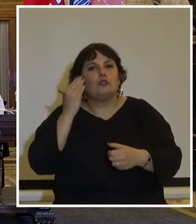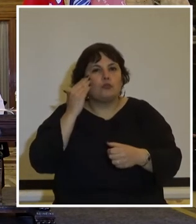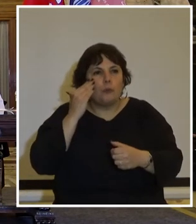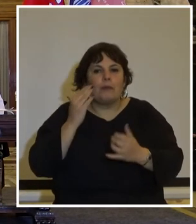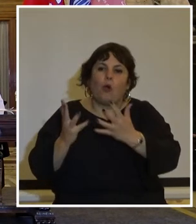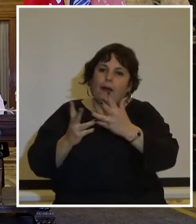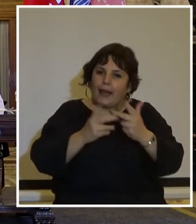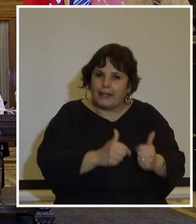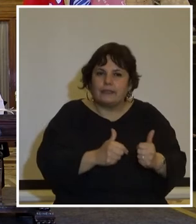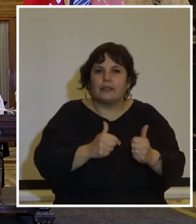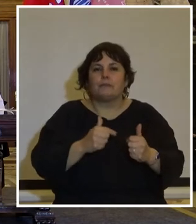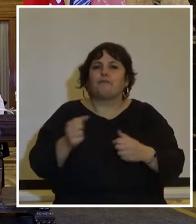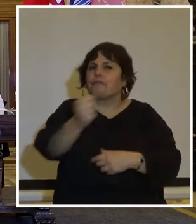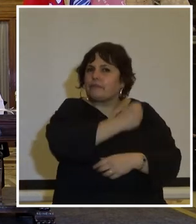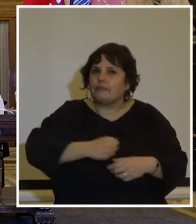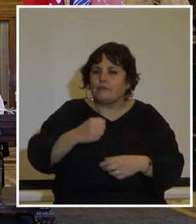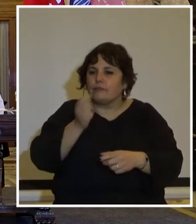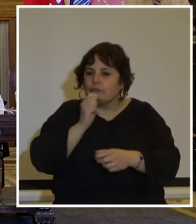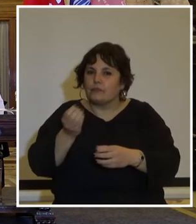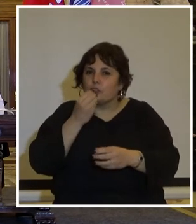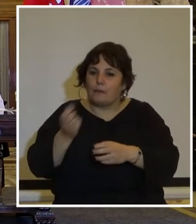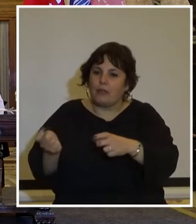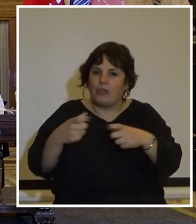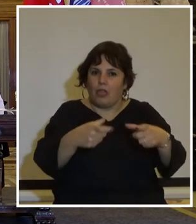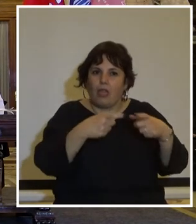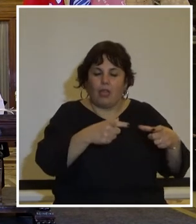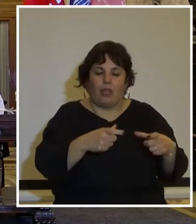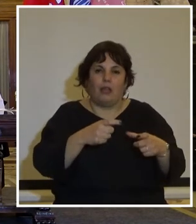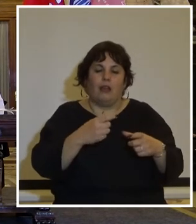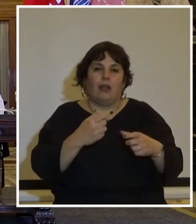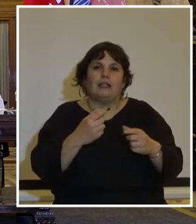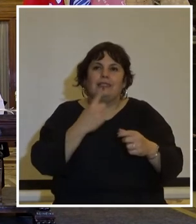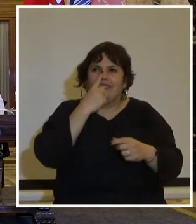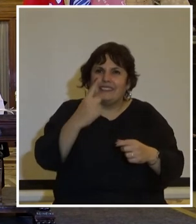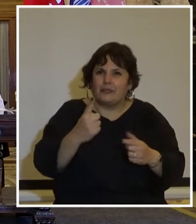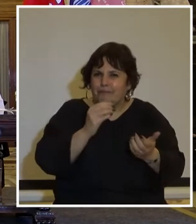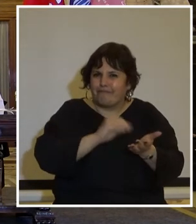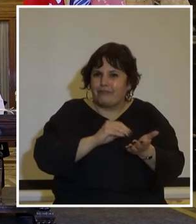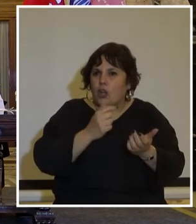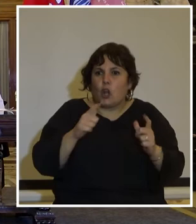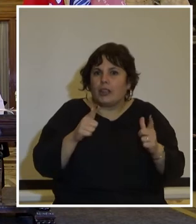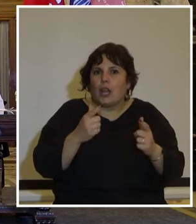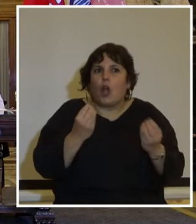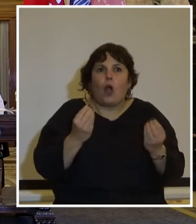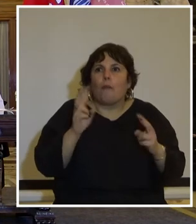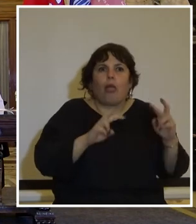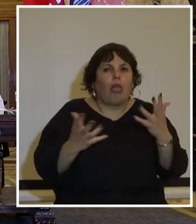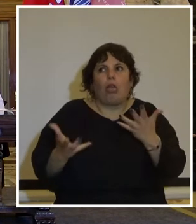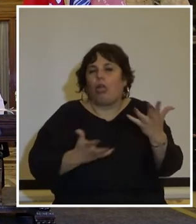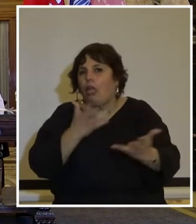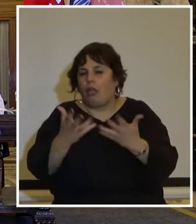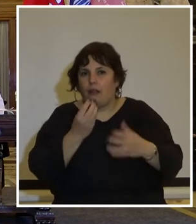organizarnos a través de las ollas populares para poder arrimar un plato de comida a los cientos de miles que no tienen como procurárselo